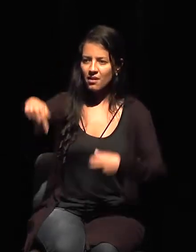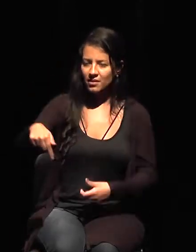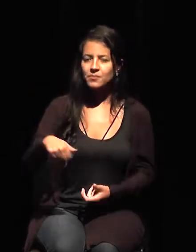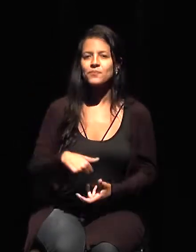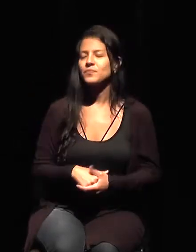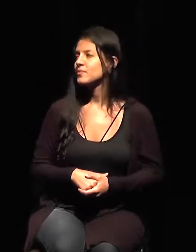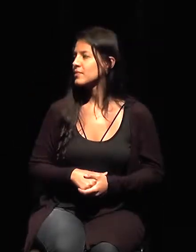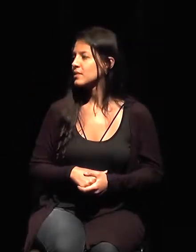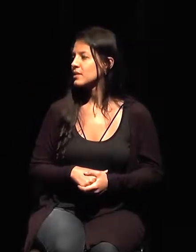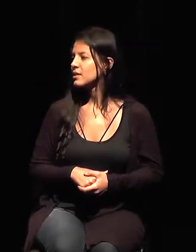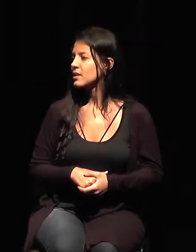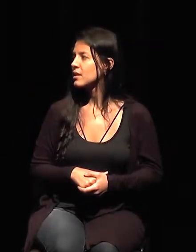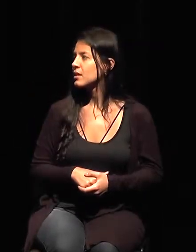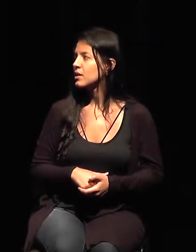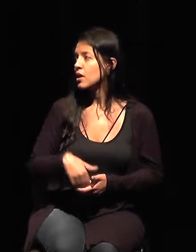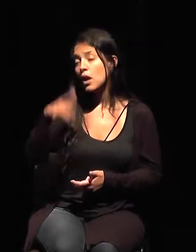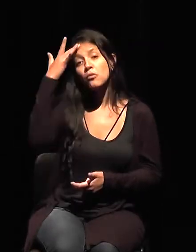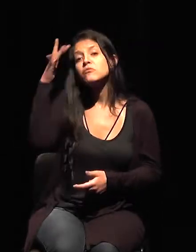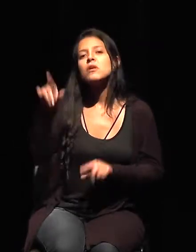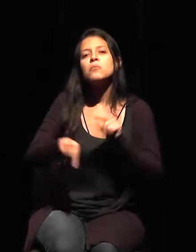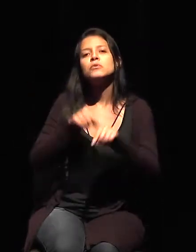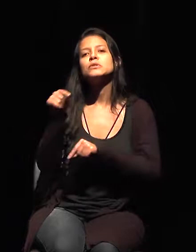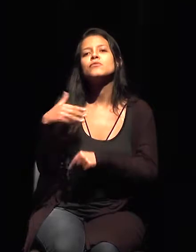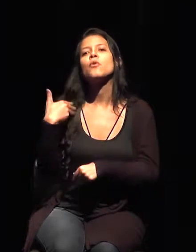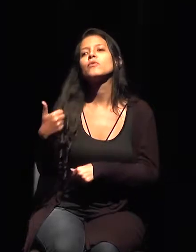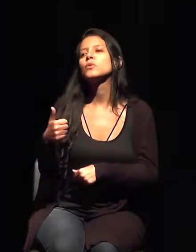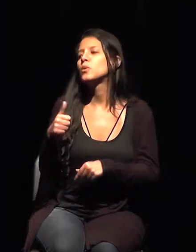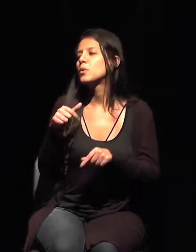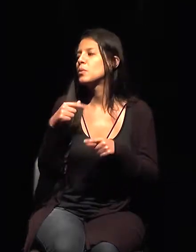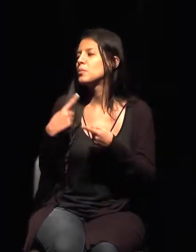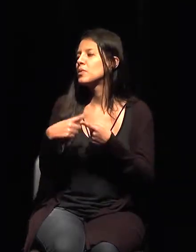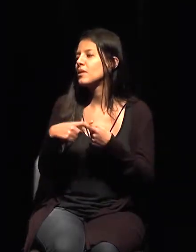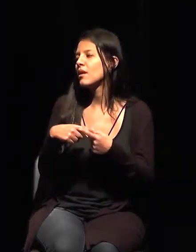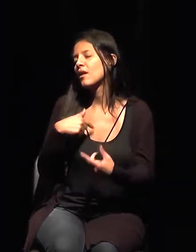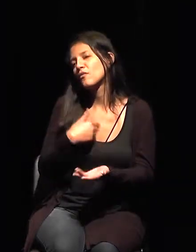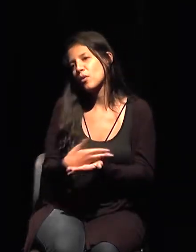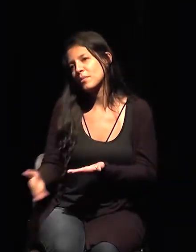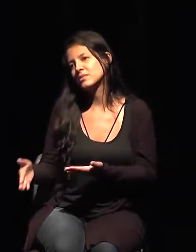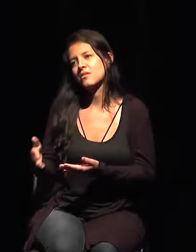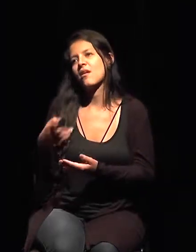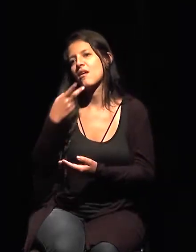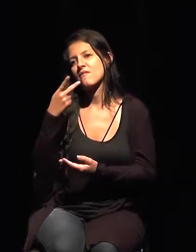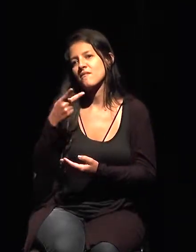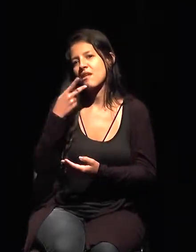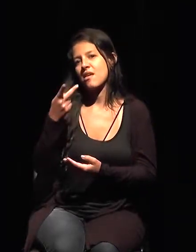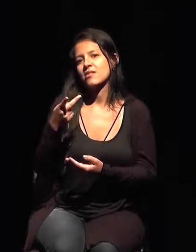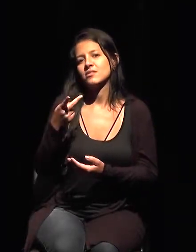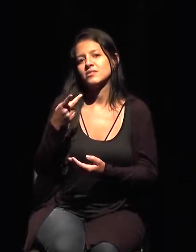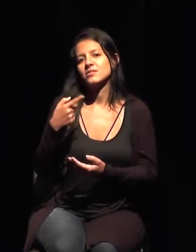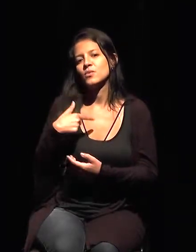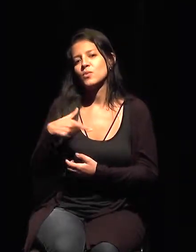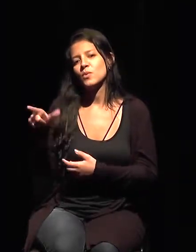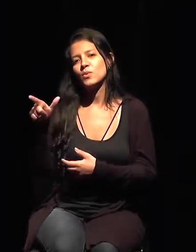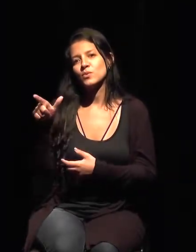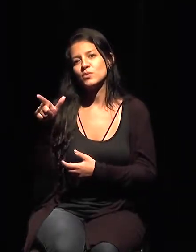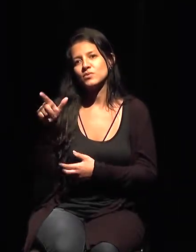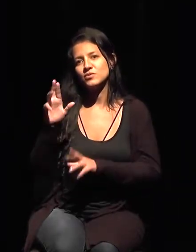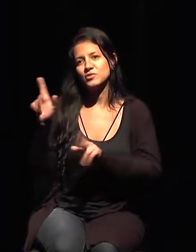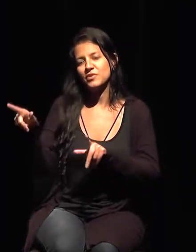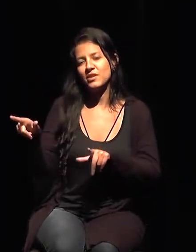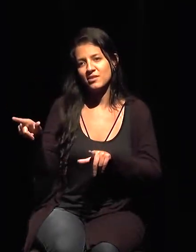decidí empezar a hablarles desde un otro punto de vista, que quizás no haya sido el sitio desde donde todos han hablado aquí,